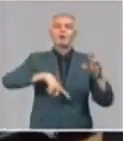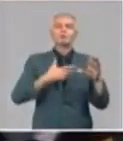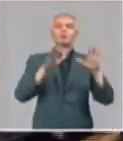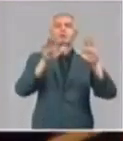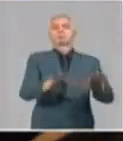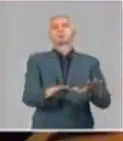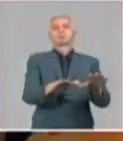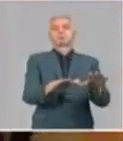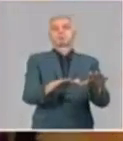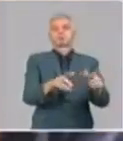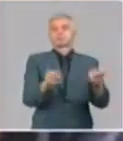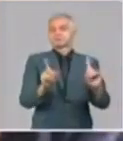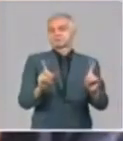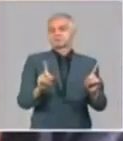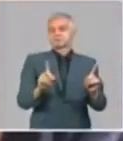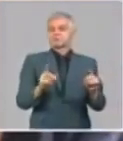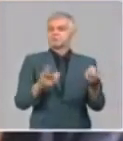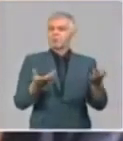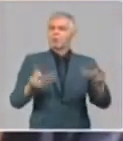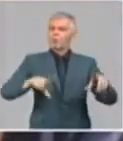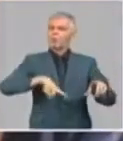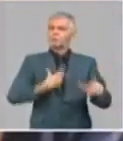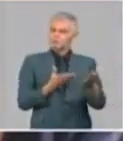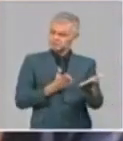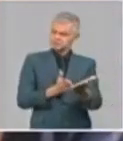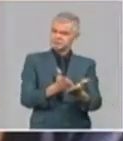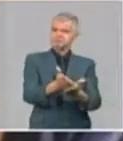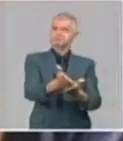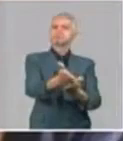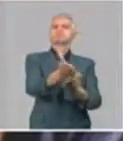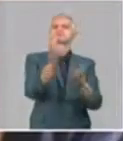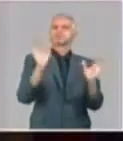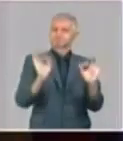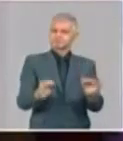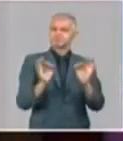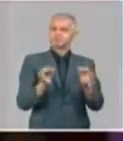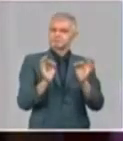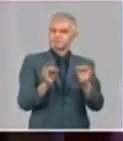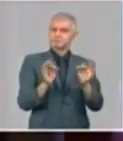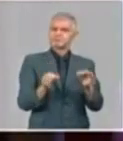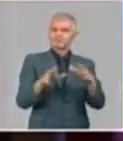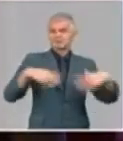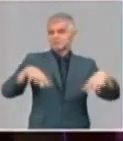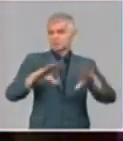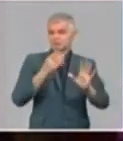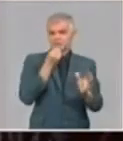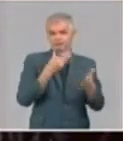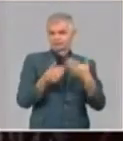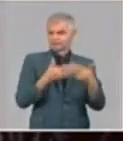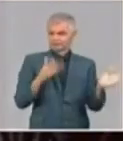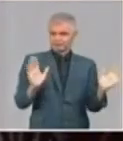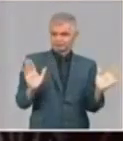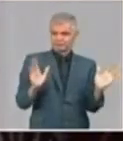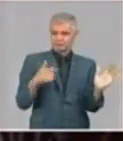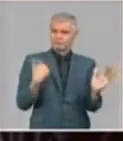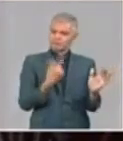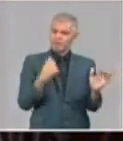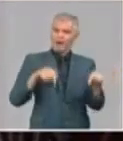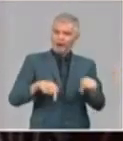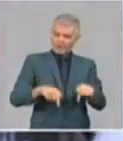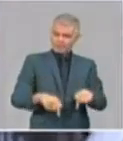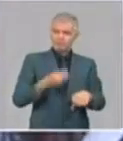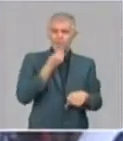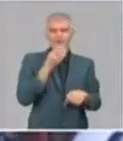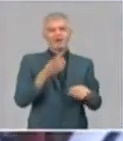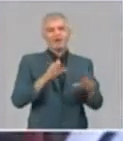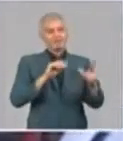se ha mantenido la vitalidad de la cultura en estas nuevas condiciones nosotros pudiéramos hablar aquí, digamos, de